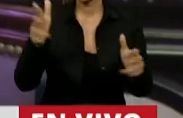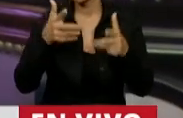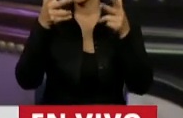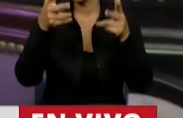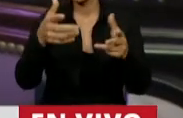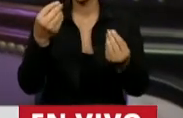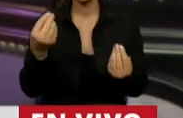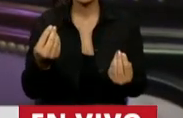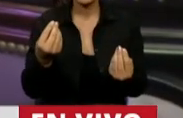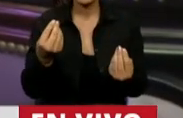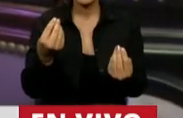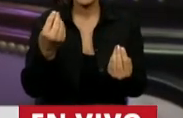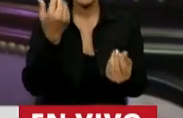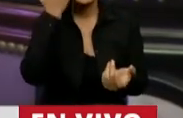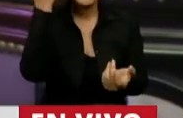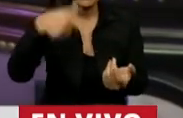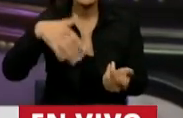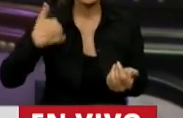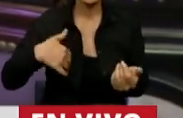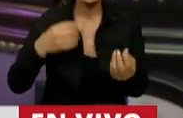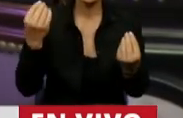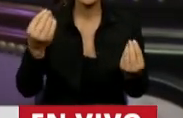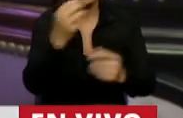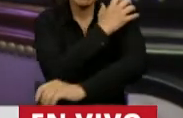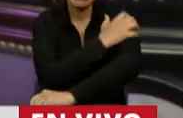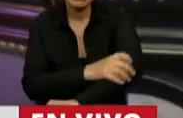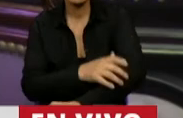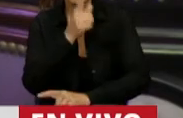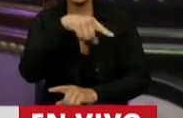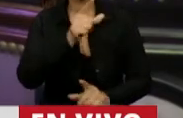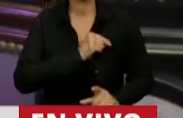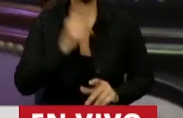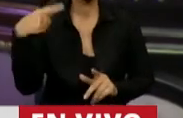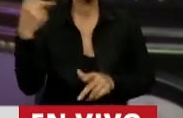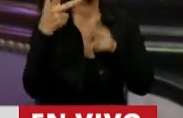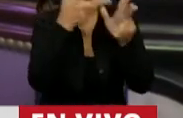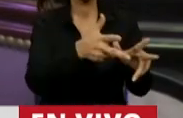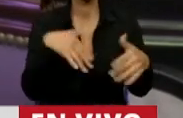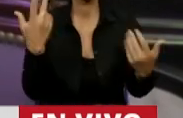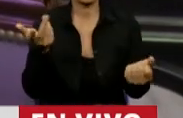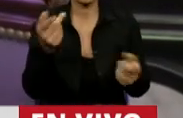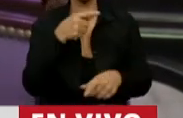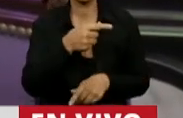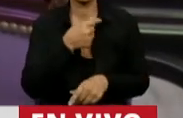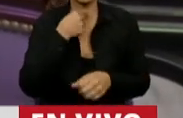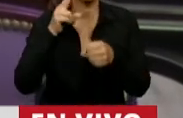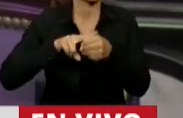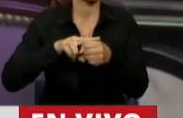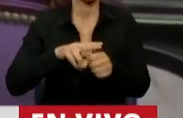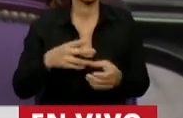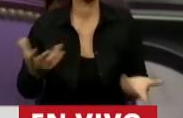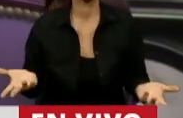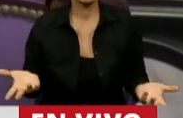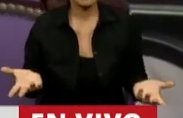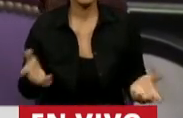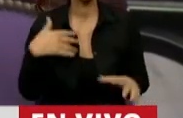la vergüenza es la pobreza, les duele que se lo digamos y por eso de alguna manera inhabilitaron el uso de la palabra. Les